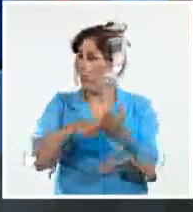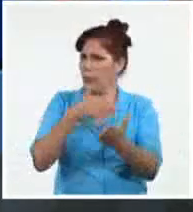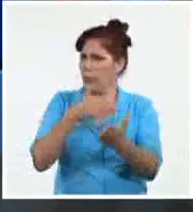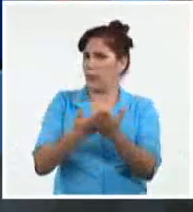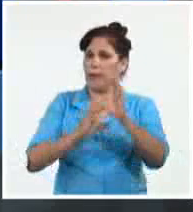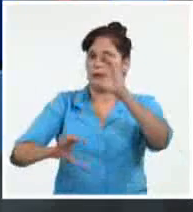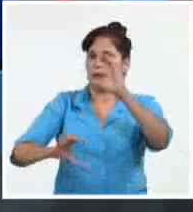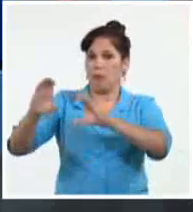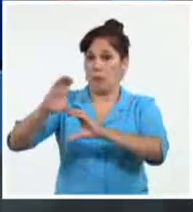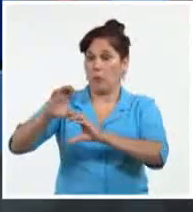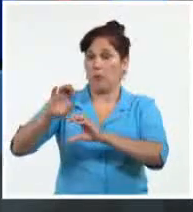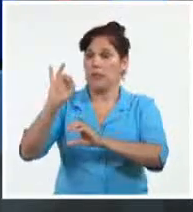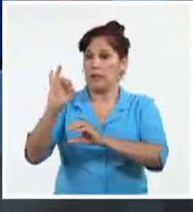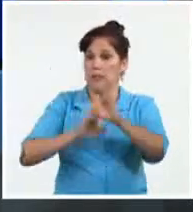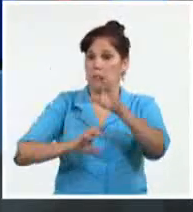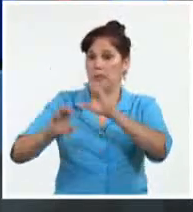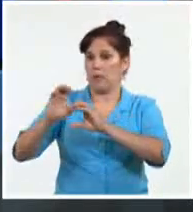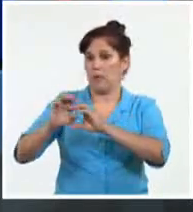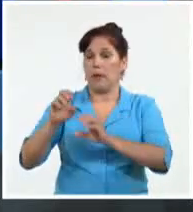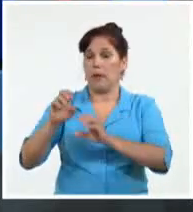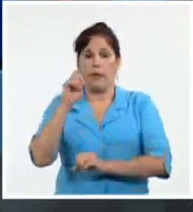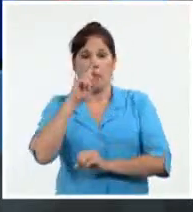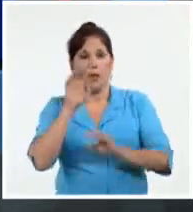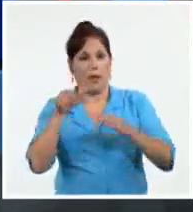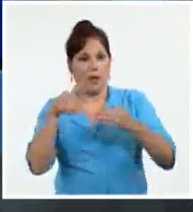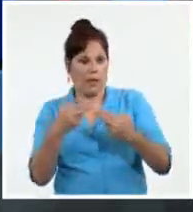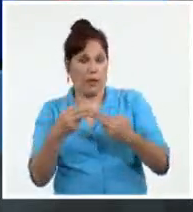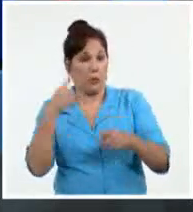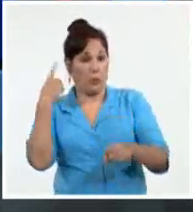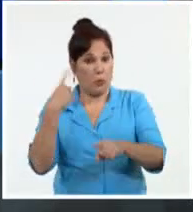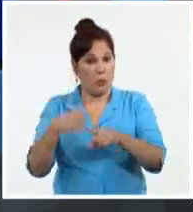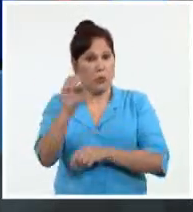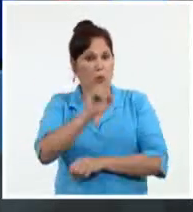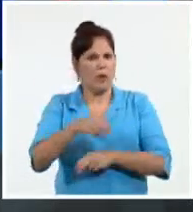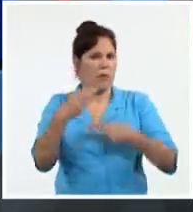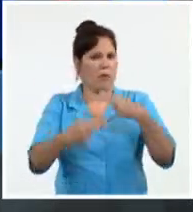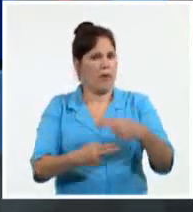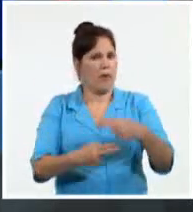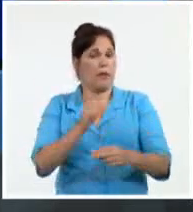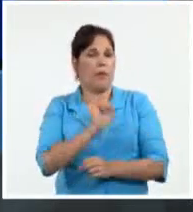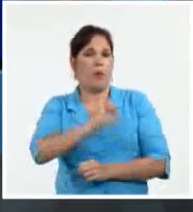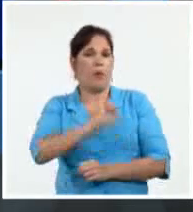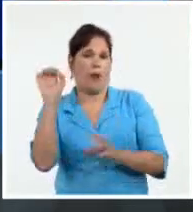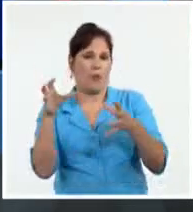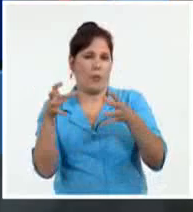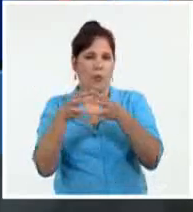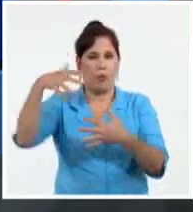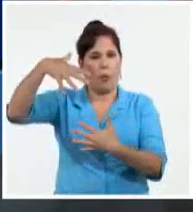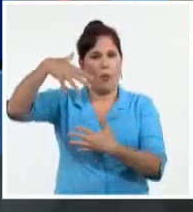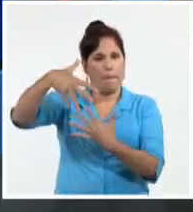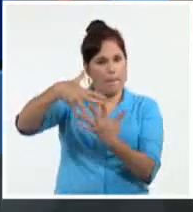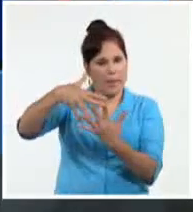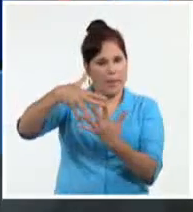consensuó en la declaración final del evento, así como de los retos del organismo para lograr consolidarse como bloque regional.